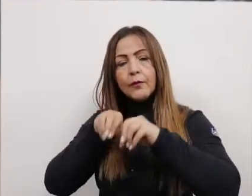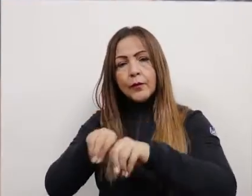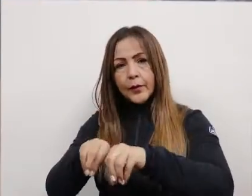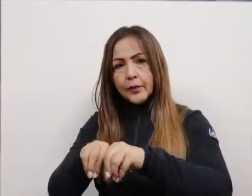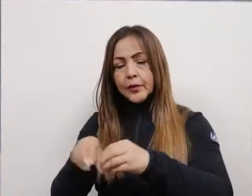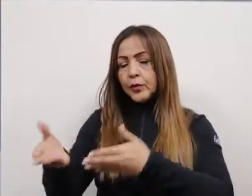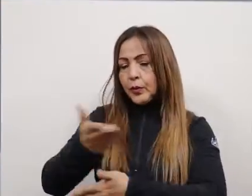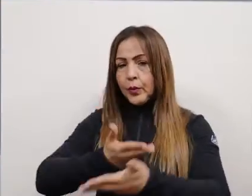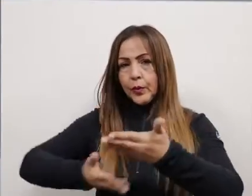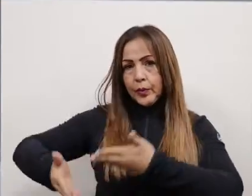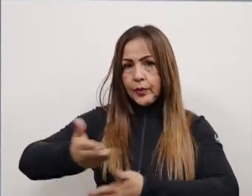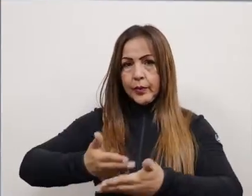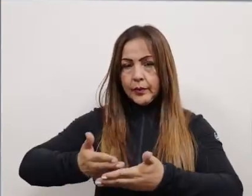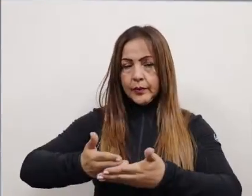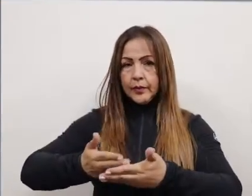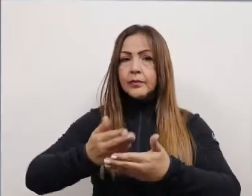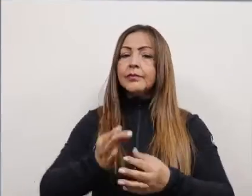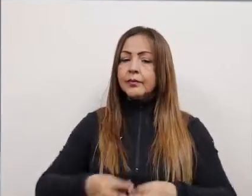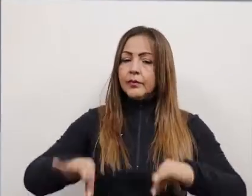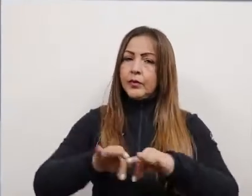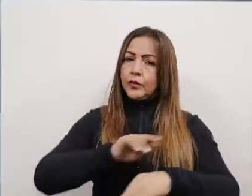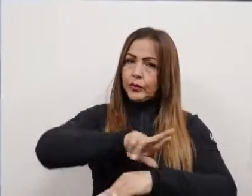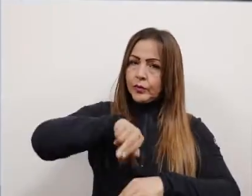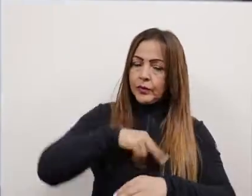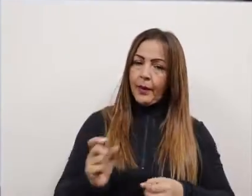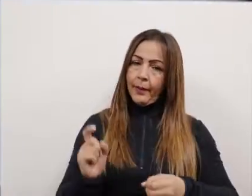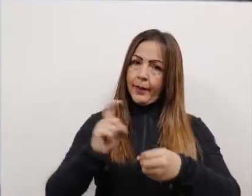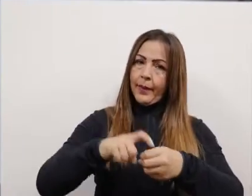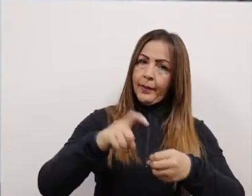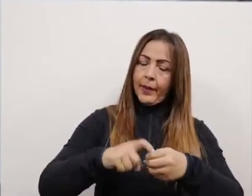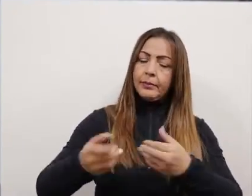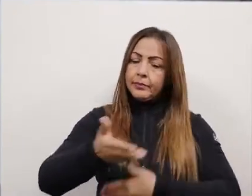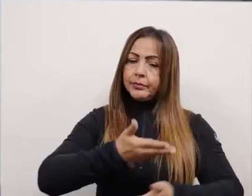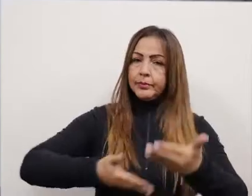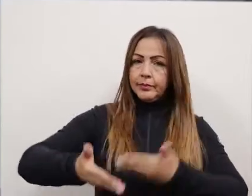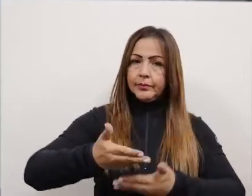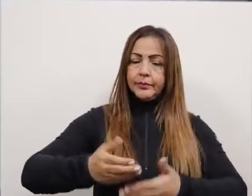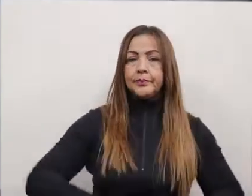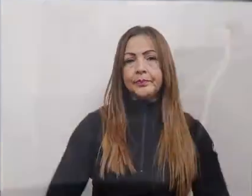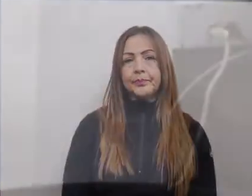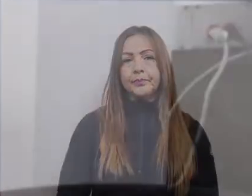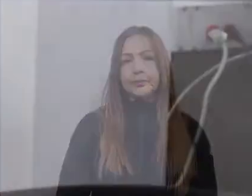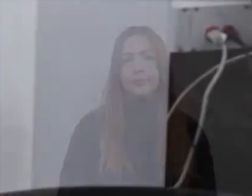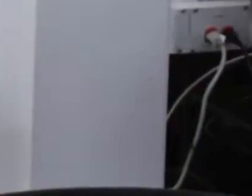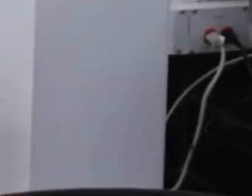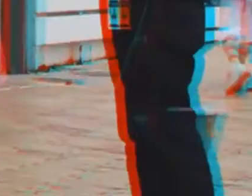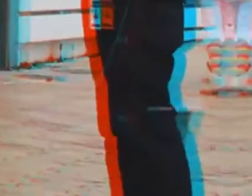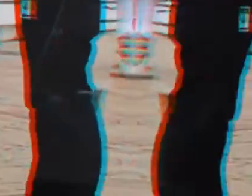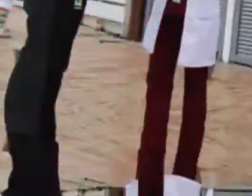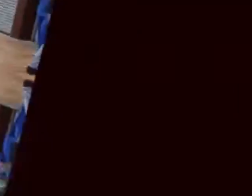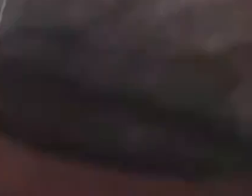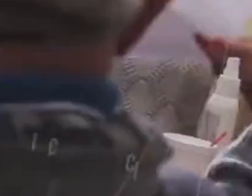capacitado, les hemos hecho socializaciones y los hemos involucrado en el tema de la participación social.